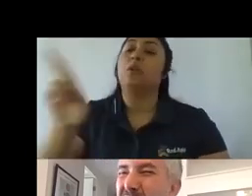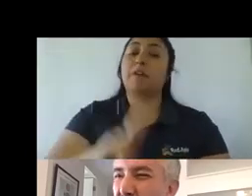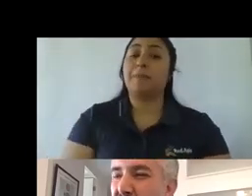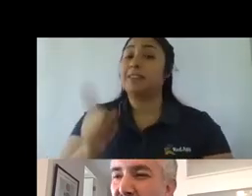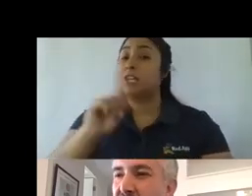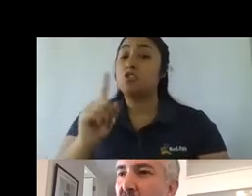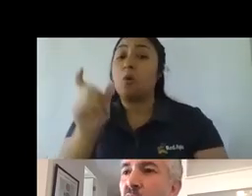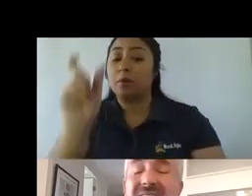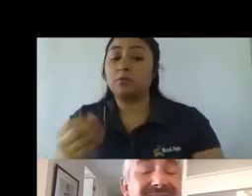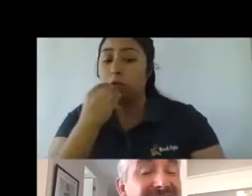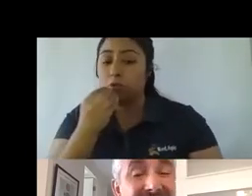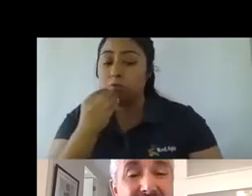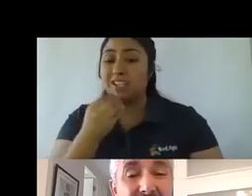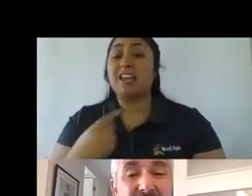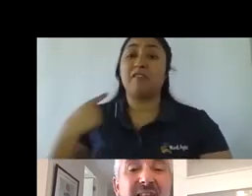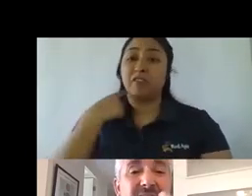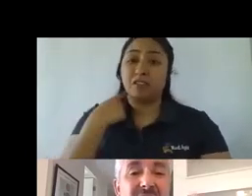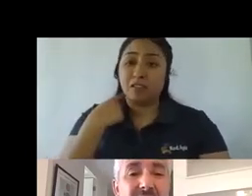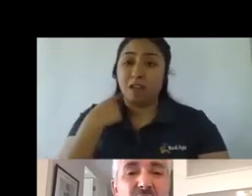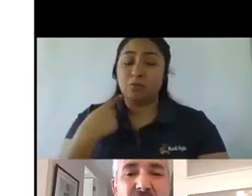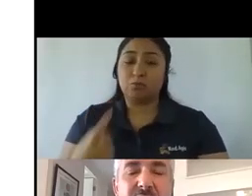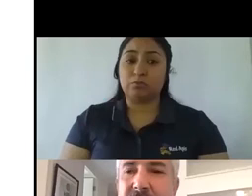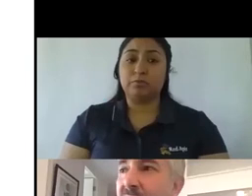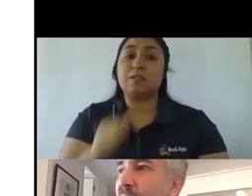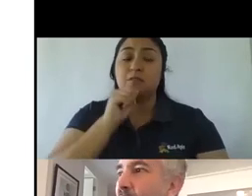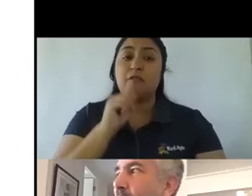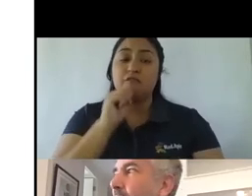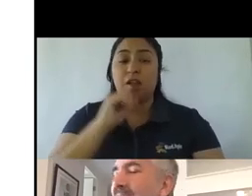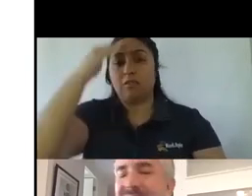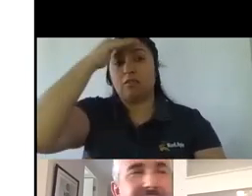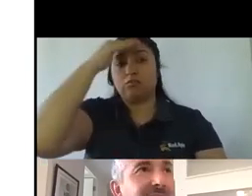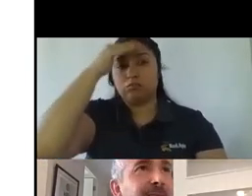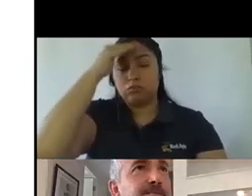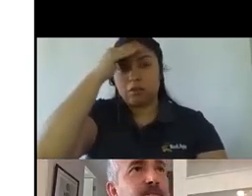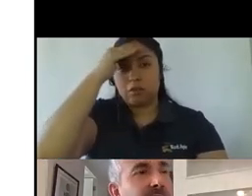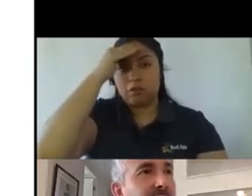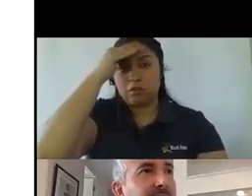tremendamente afectados y esa falta de confianza es